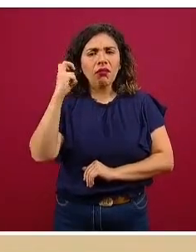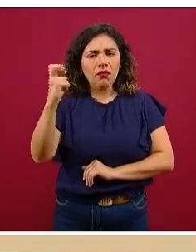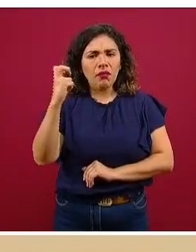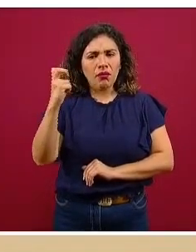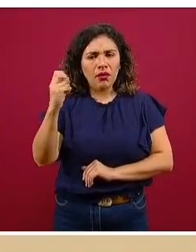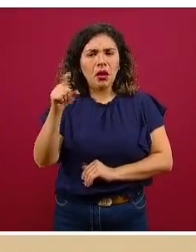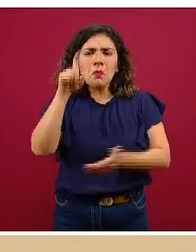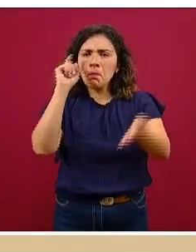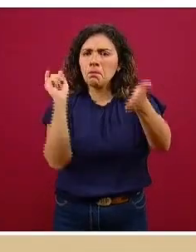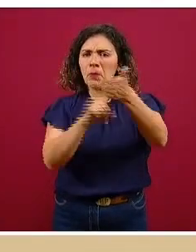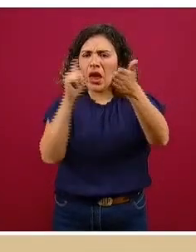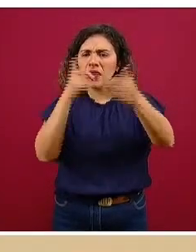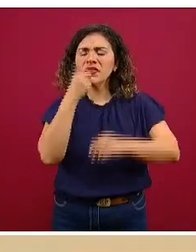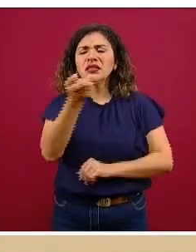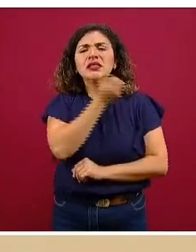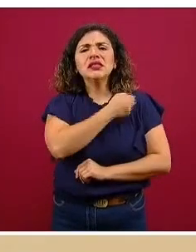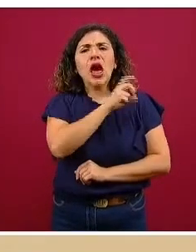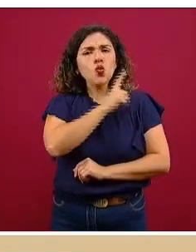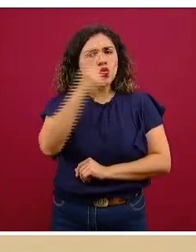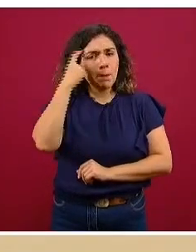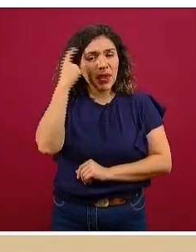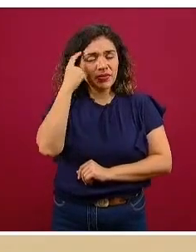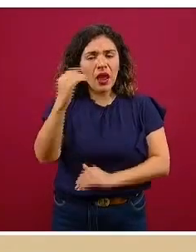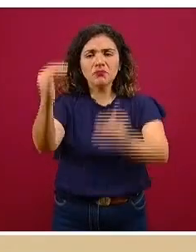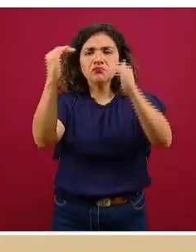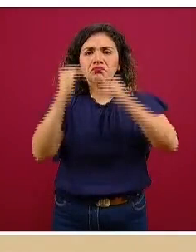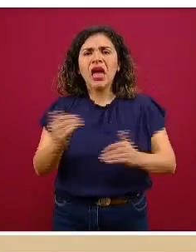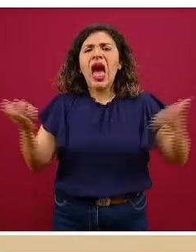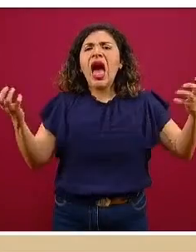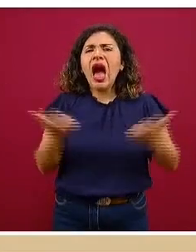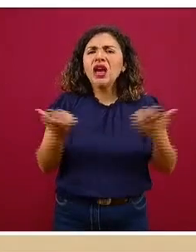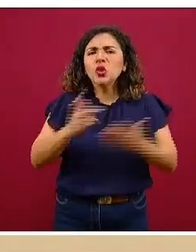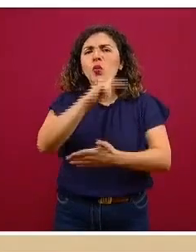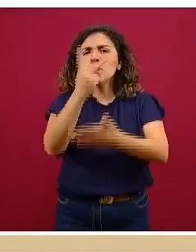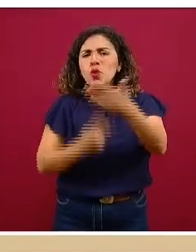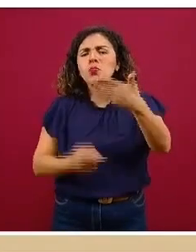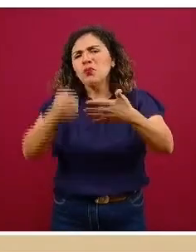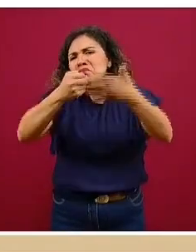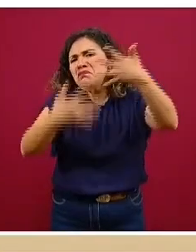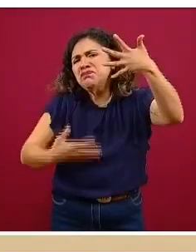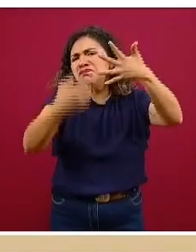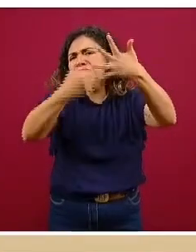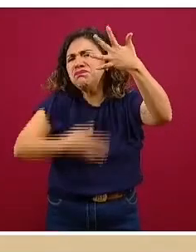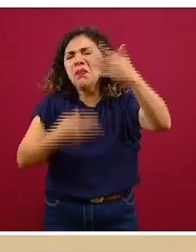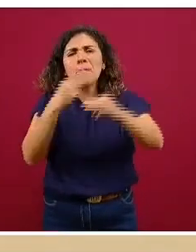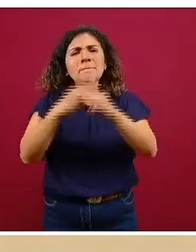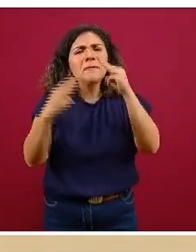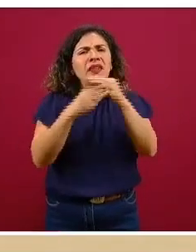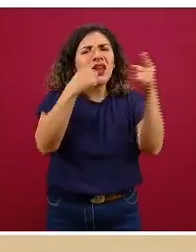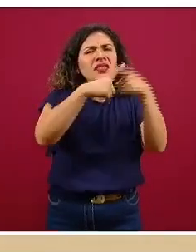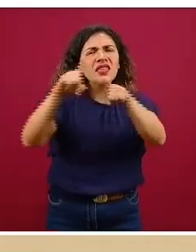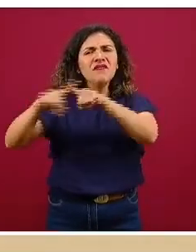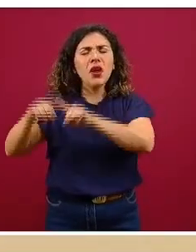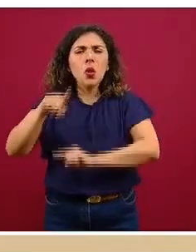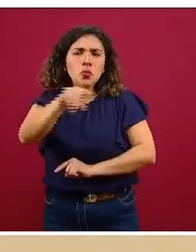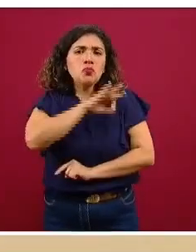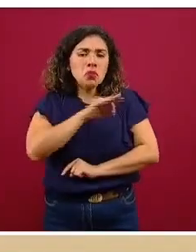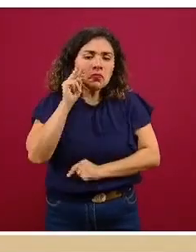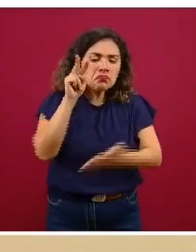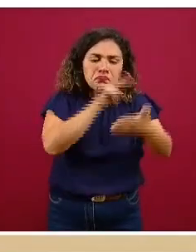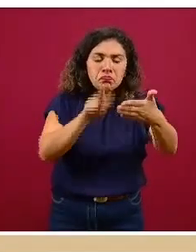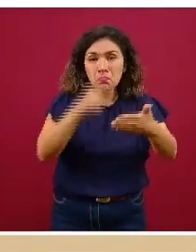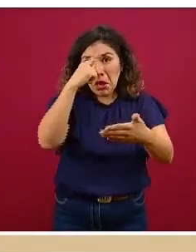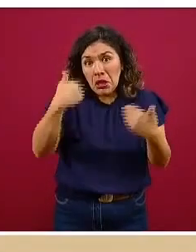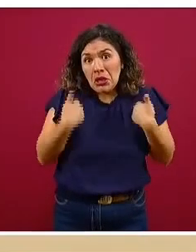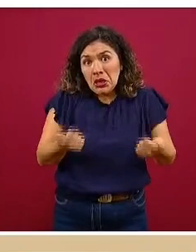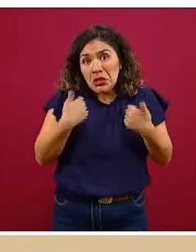le van a dar clic donde dice Salud Mental, después en Acciones y Programas, y se va a desplegar una serie de materiales que pueden servir a toda la